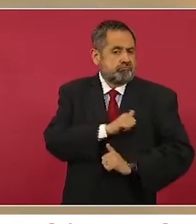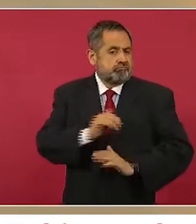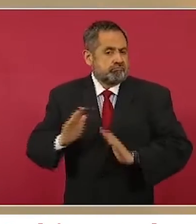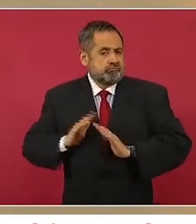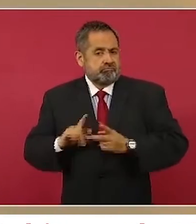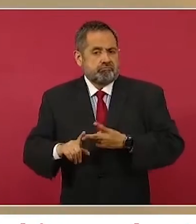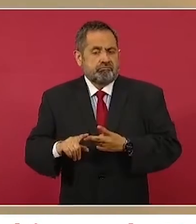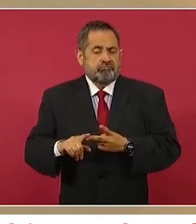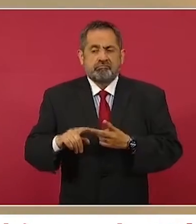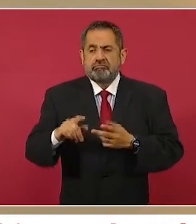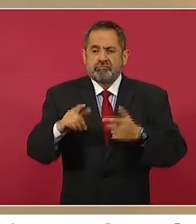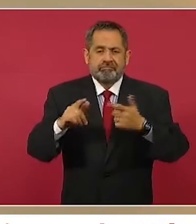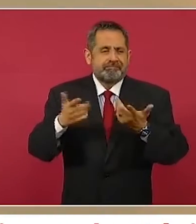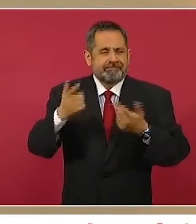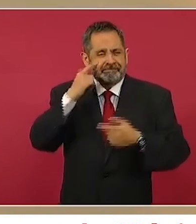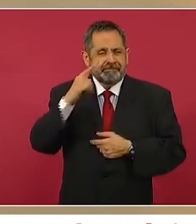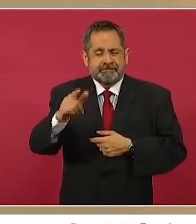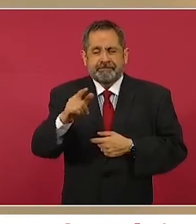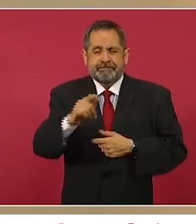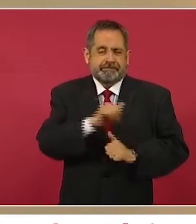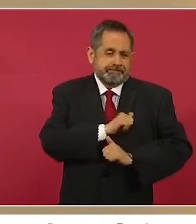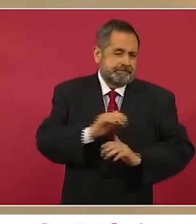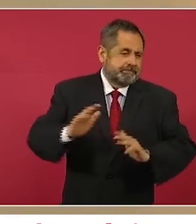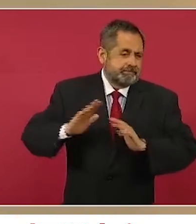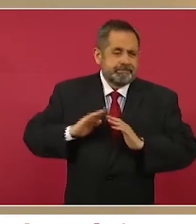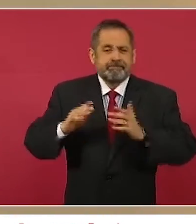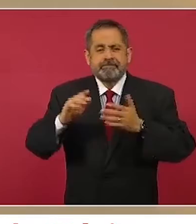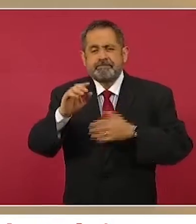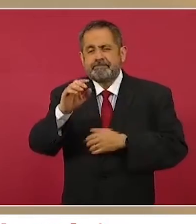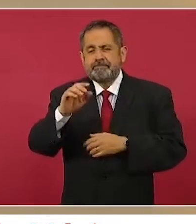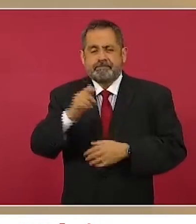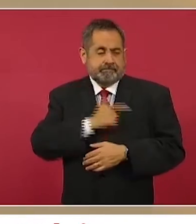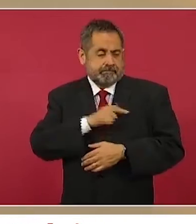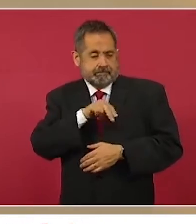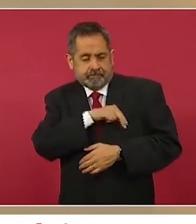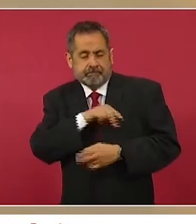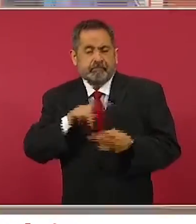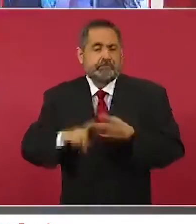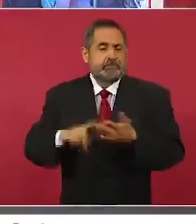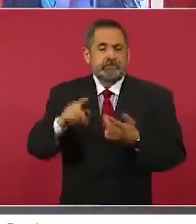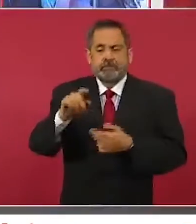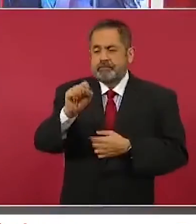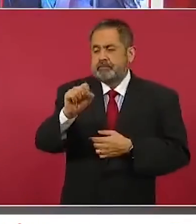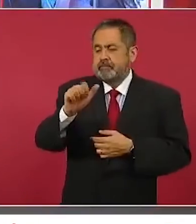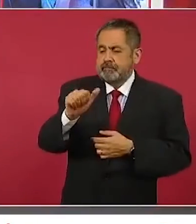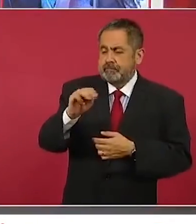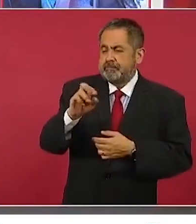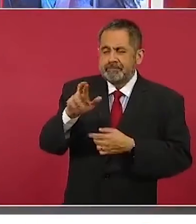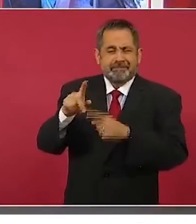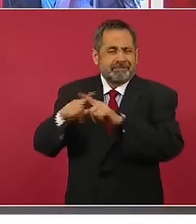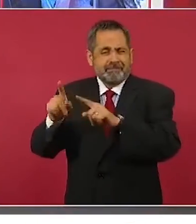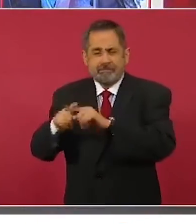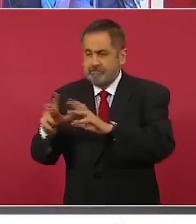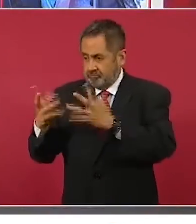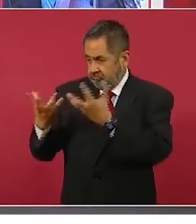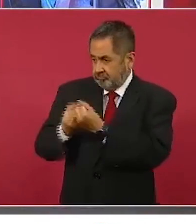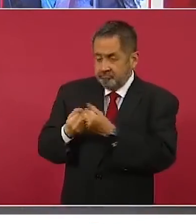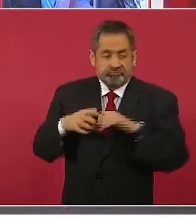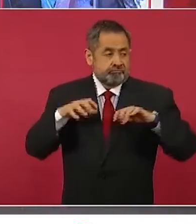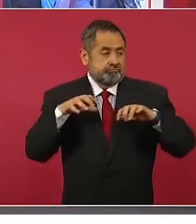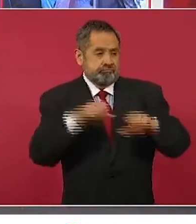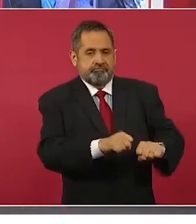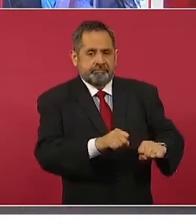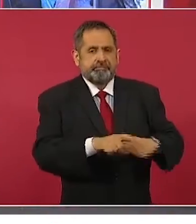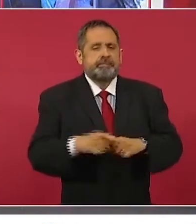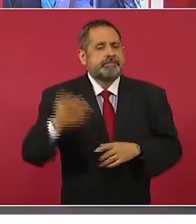Sedena, Semar, Guardia Nacional, Fiscalías Locales, Policías Locales y la Coordinación Antisecuestros. El 27